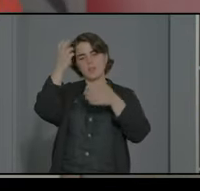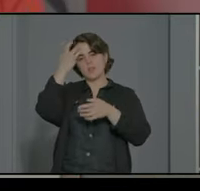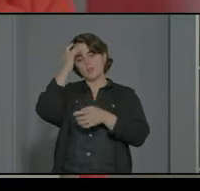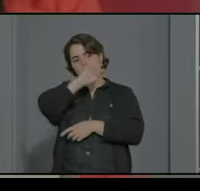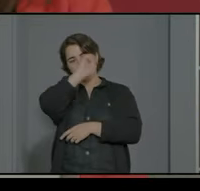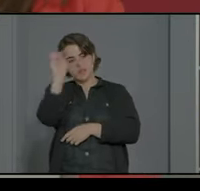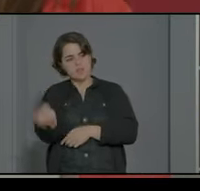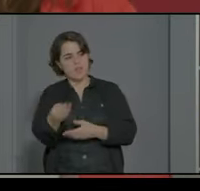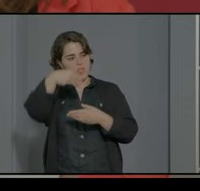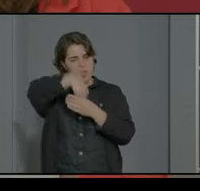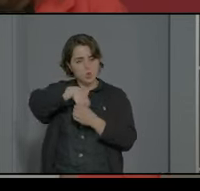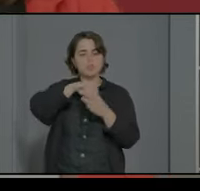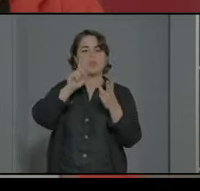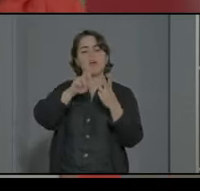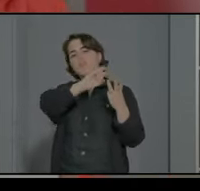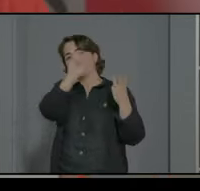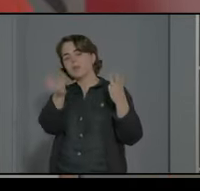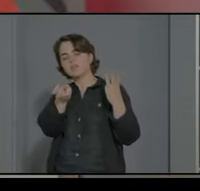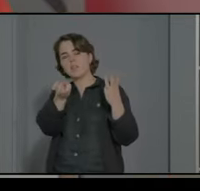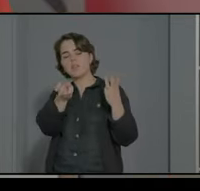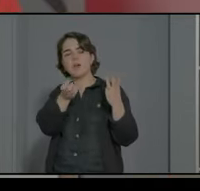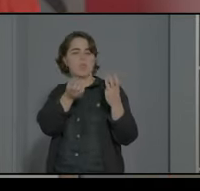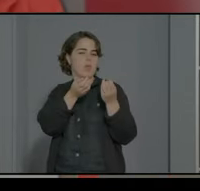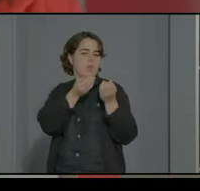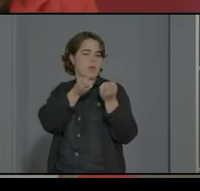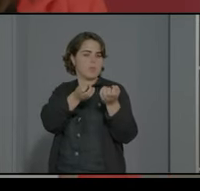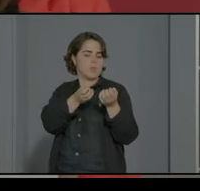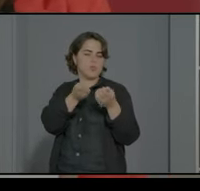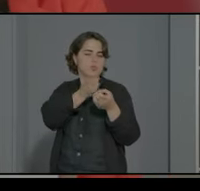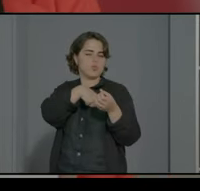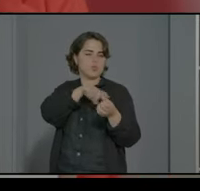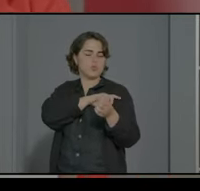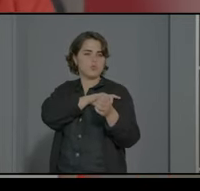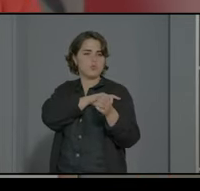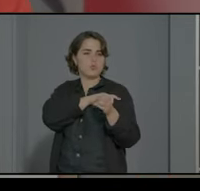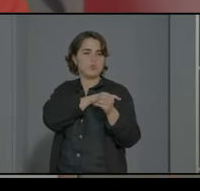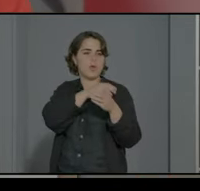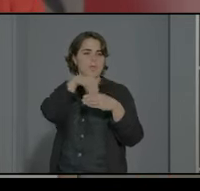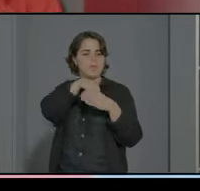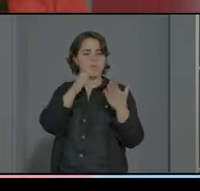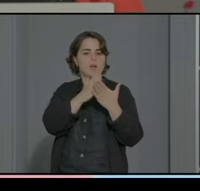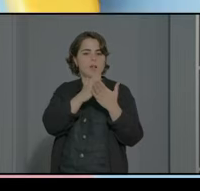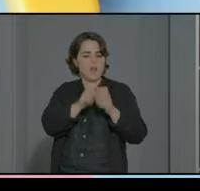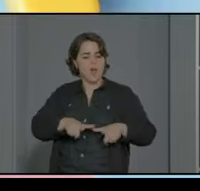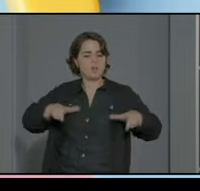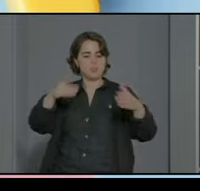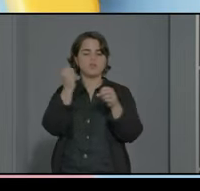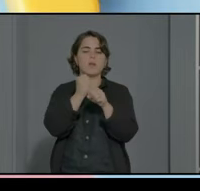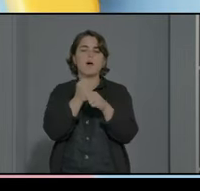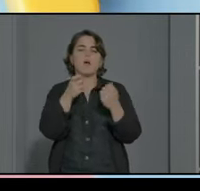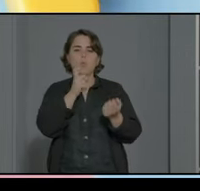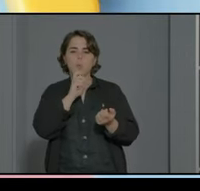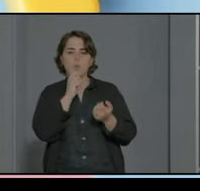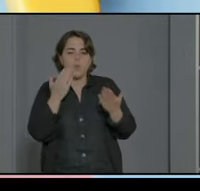inclusión de diversidad os vamos a comentar un poquito cuál es el trabajo en nuestras aulas y las herramientas